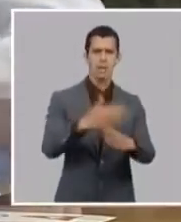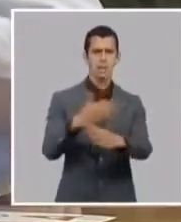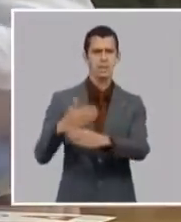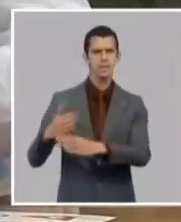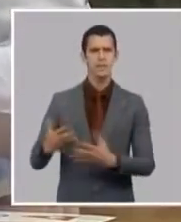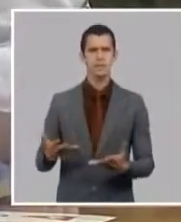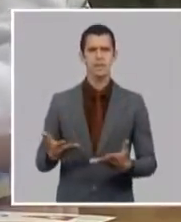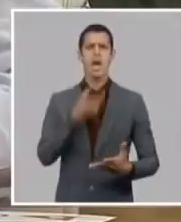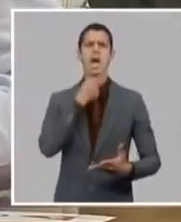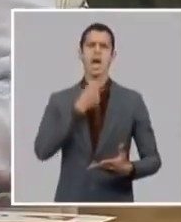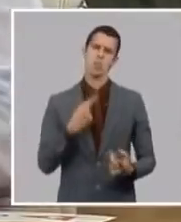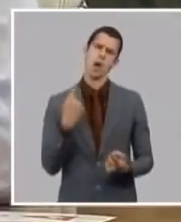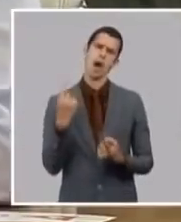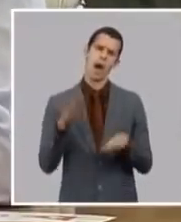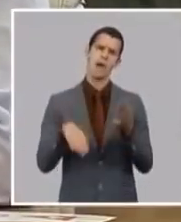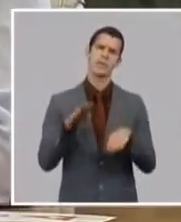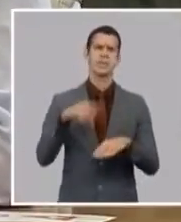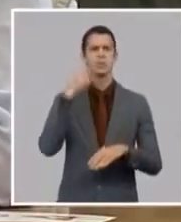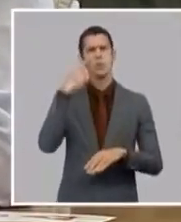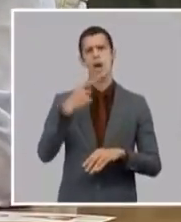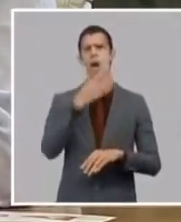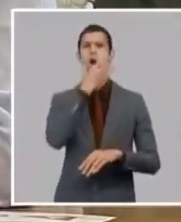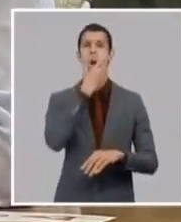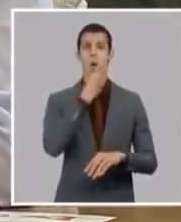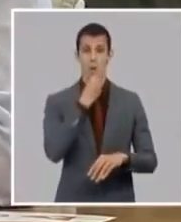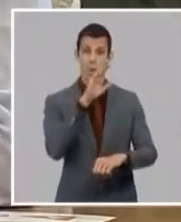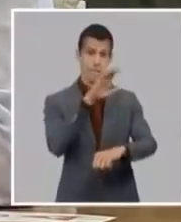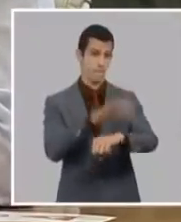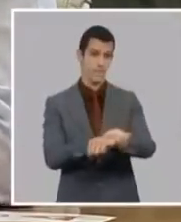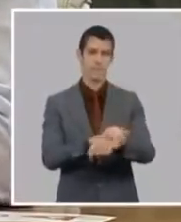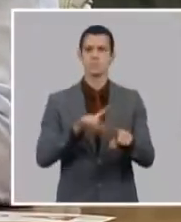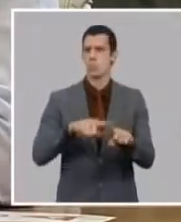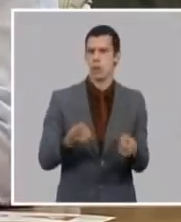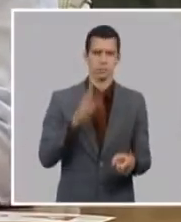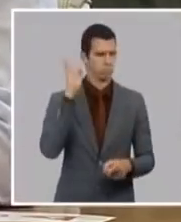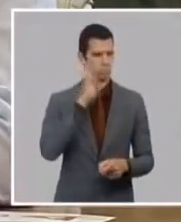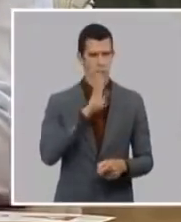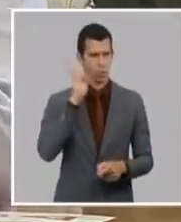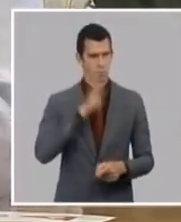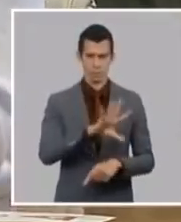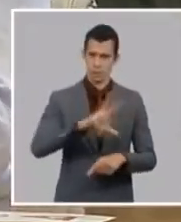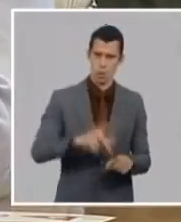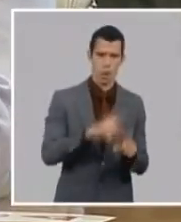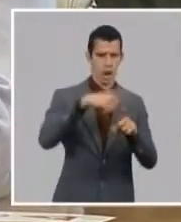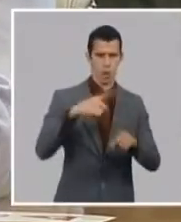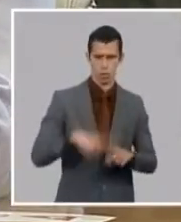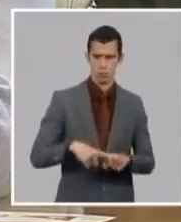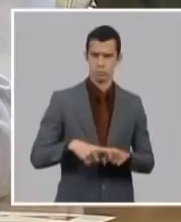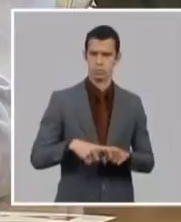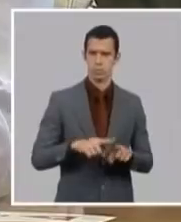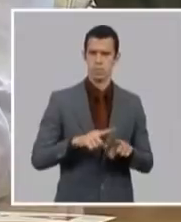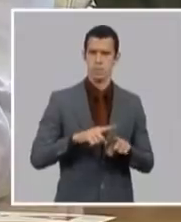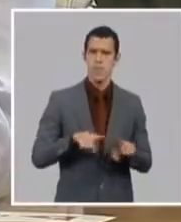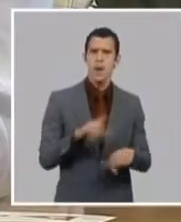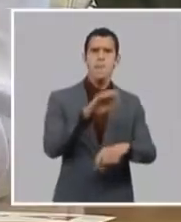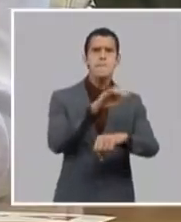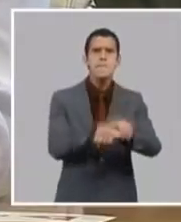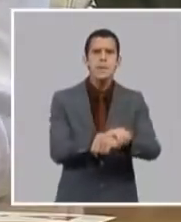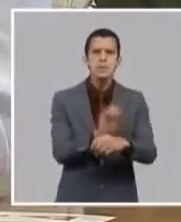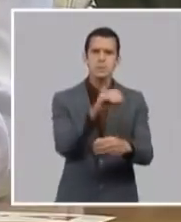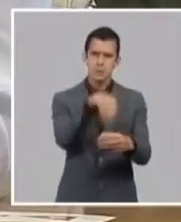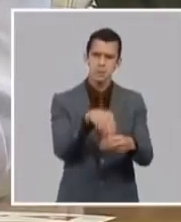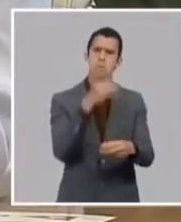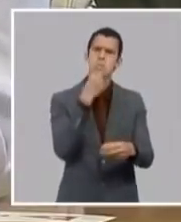salen de prisión de siempre incorporarlo de la manera más humanista posible más transformadora y siguen con esa